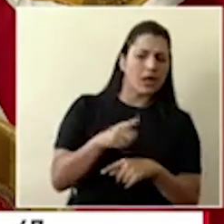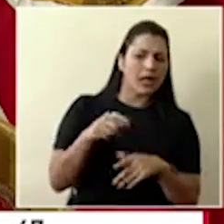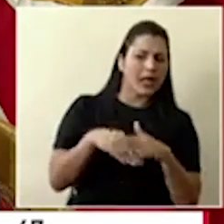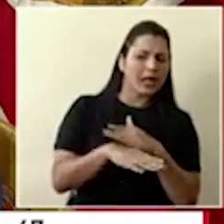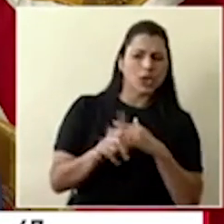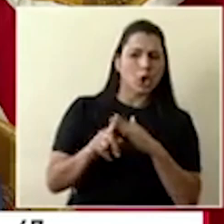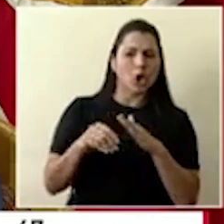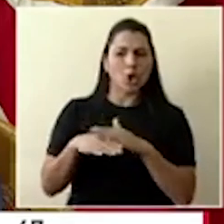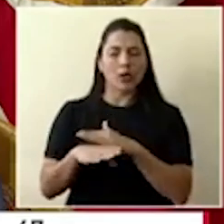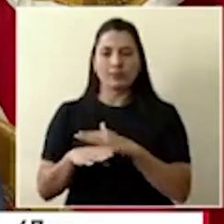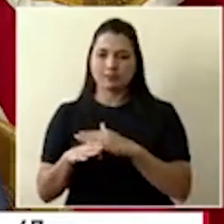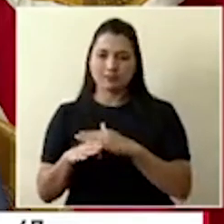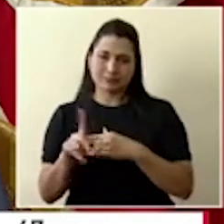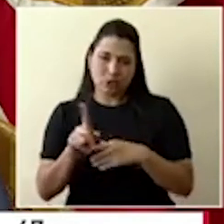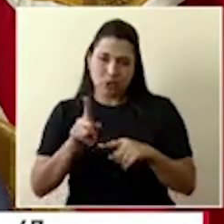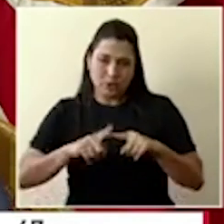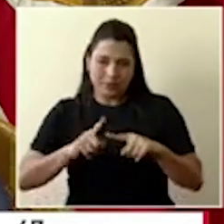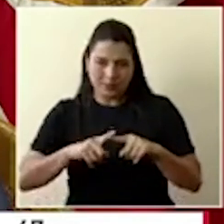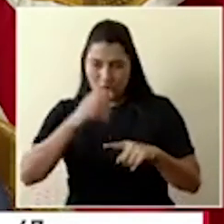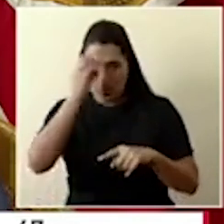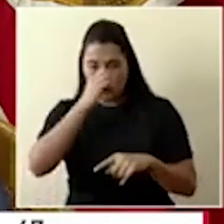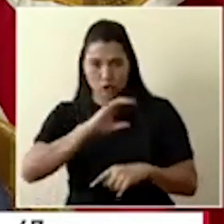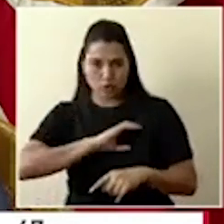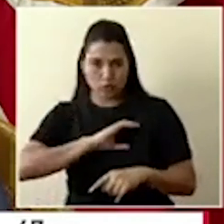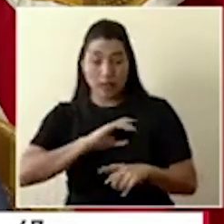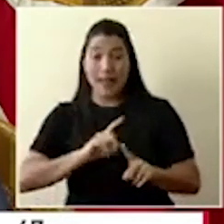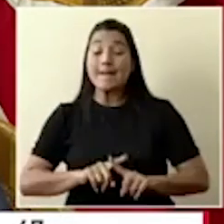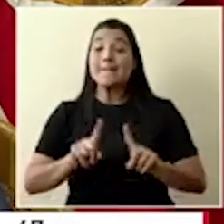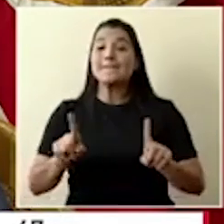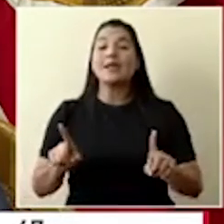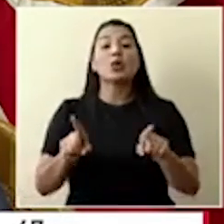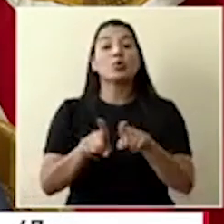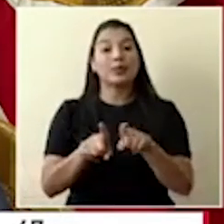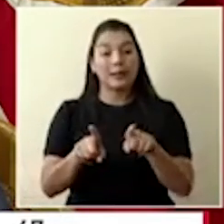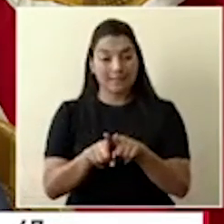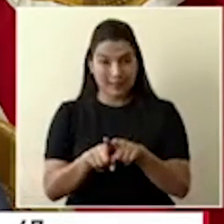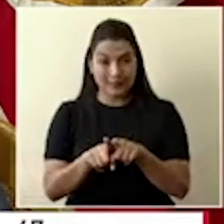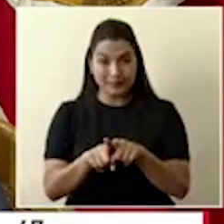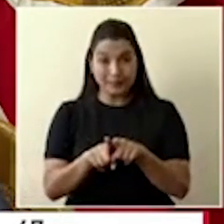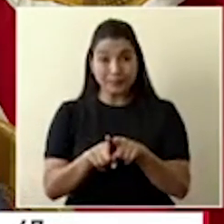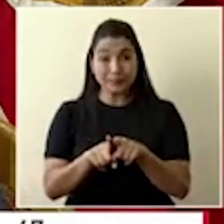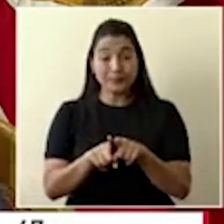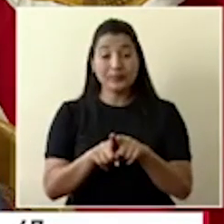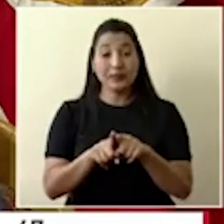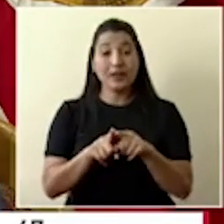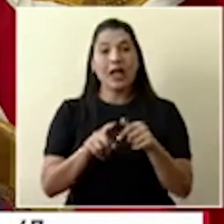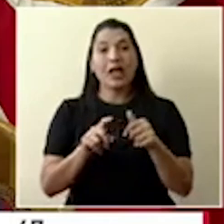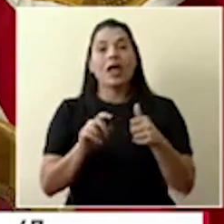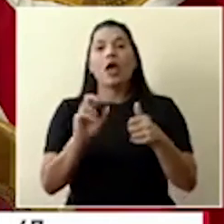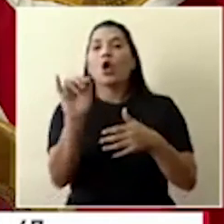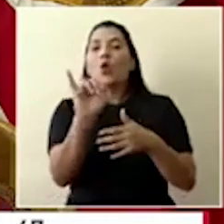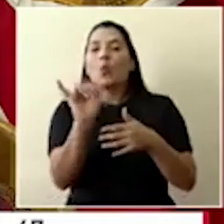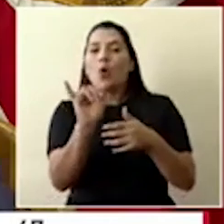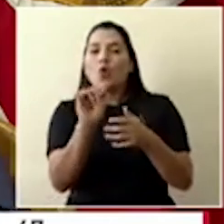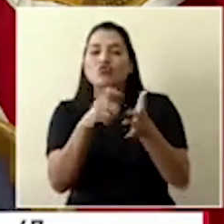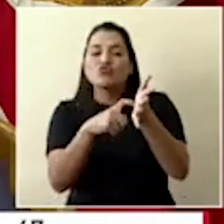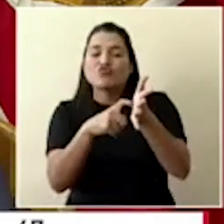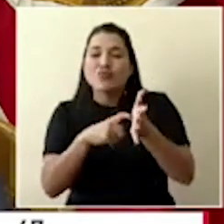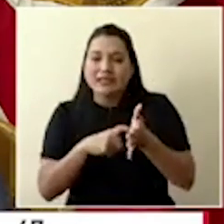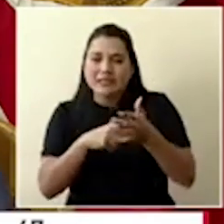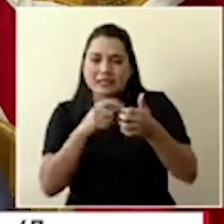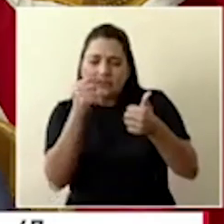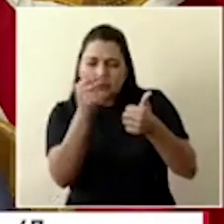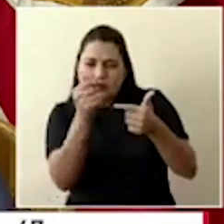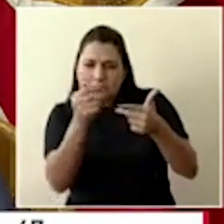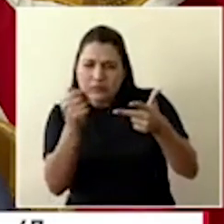-19. Pero además, los criterios o los lineamientos mediante los cuales se decide si se le